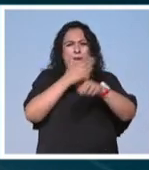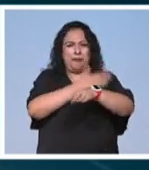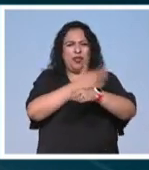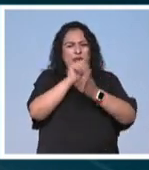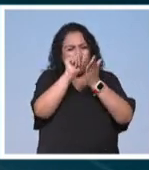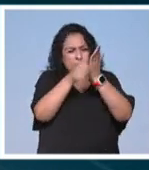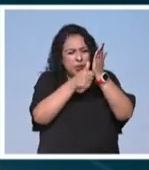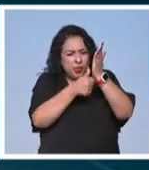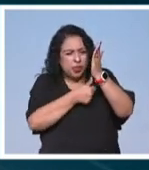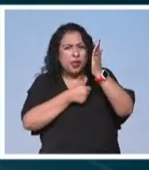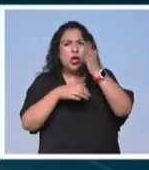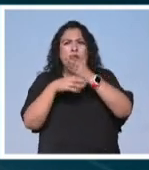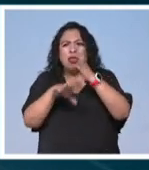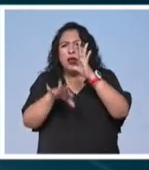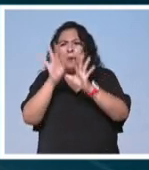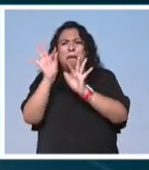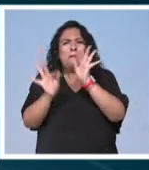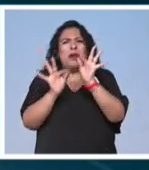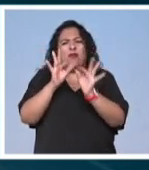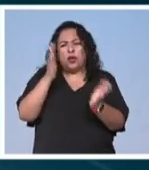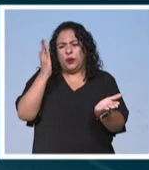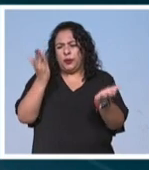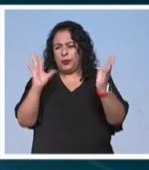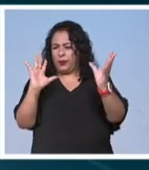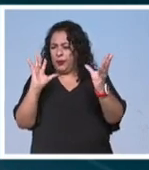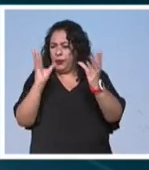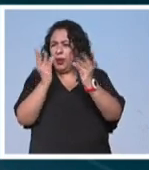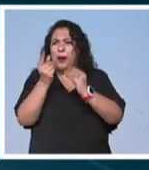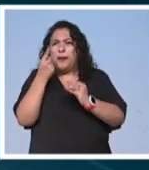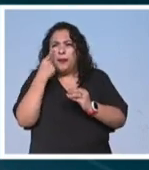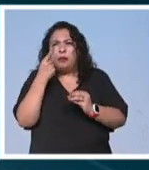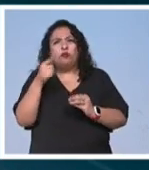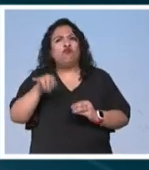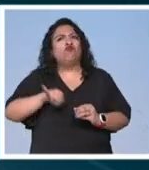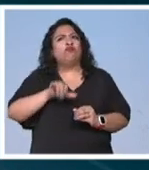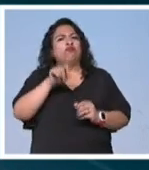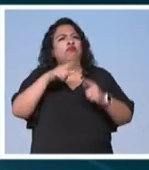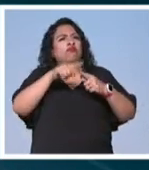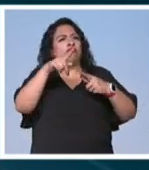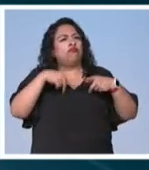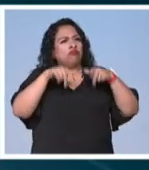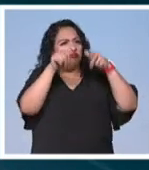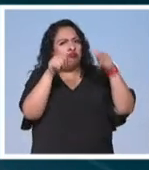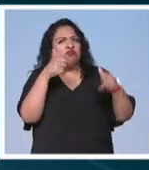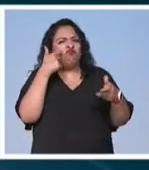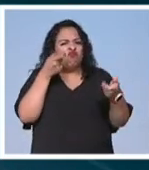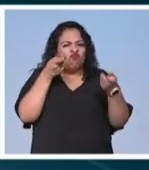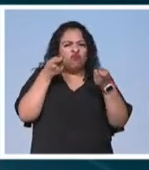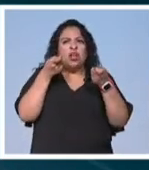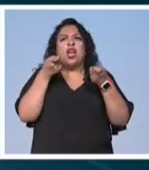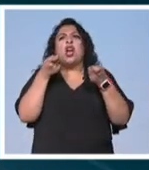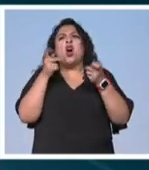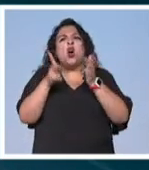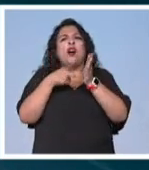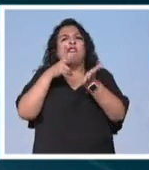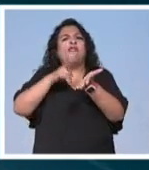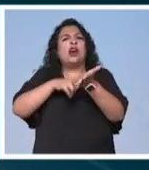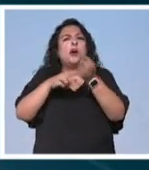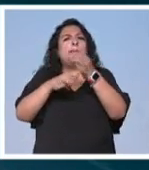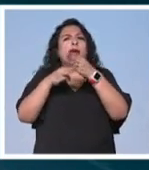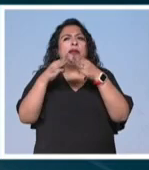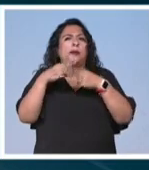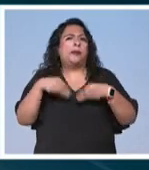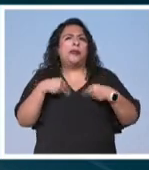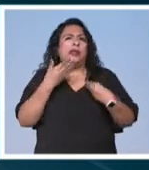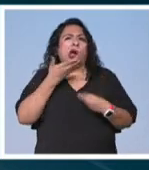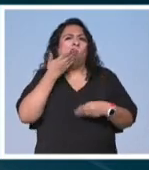y objetos encontrados en perfecto equilibrio que dan muestra del interés del artista por manipular y resignificar materiales de